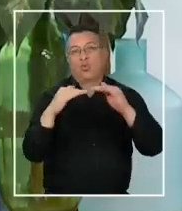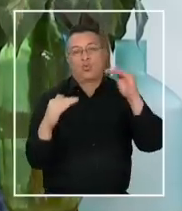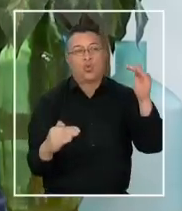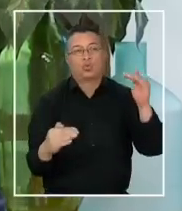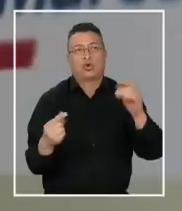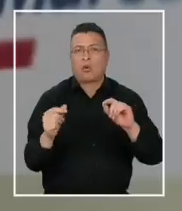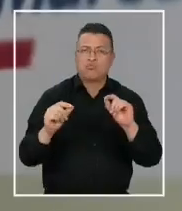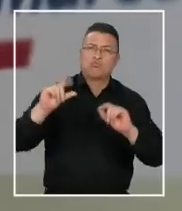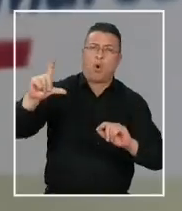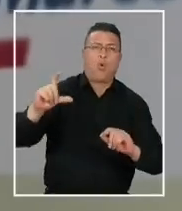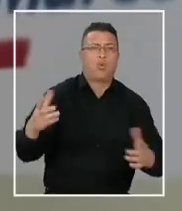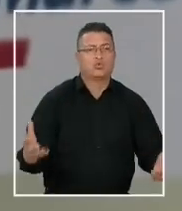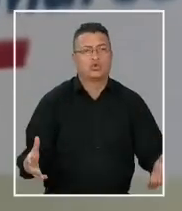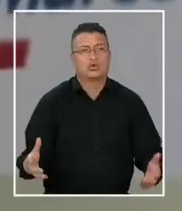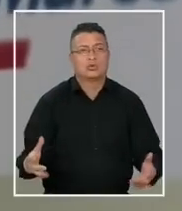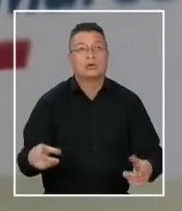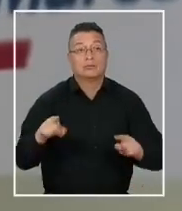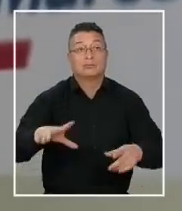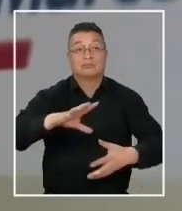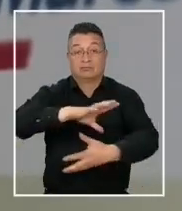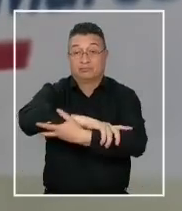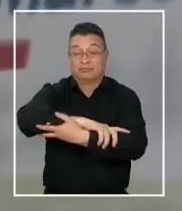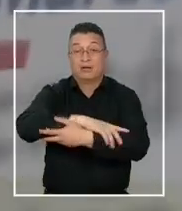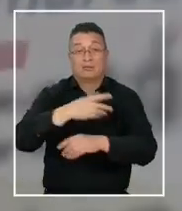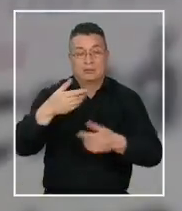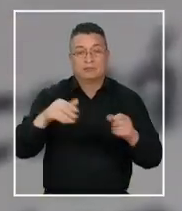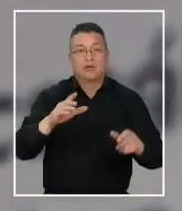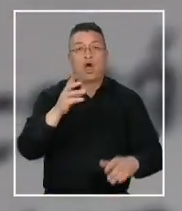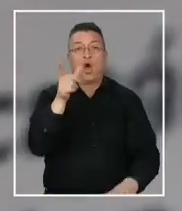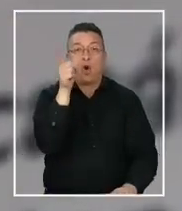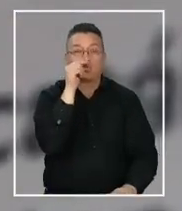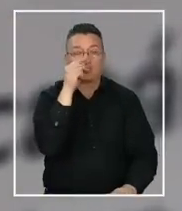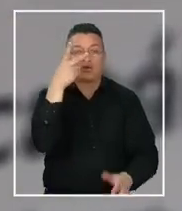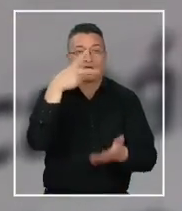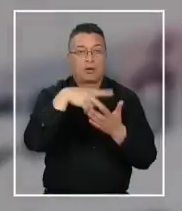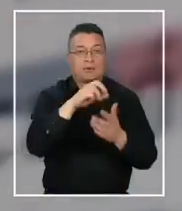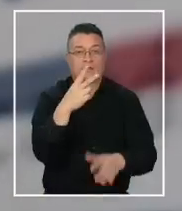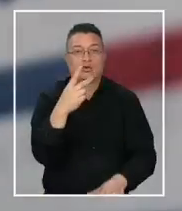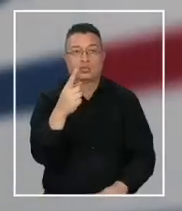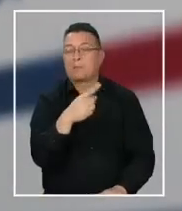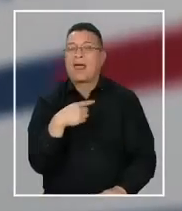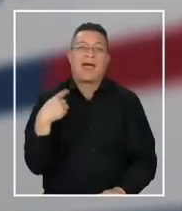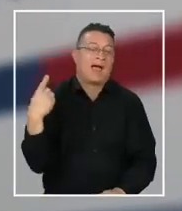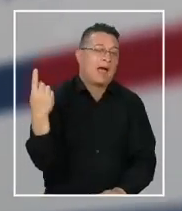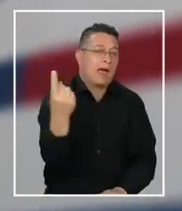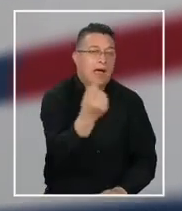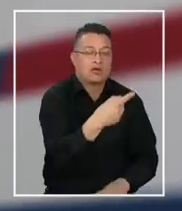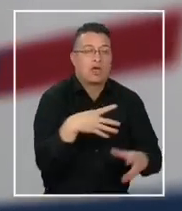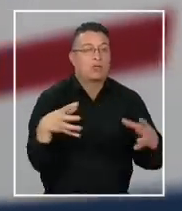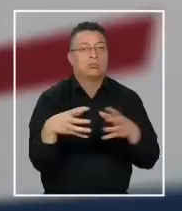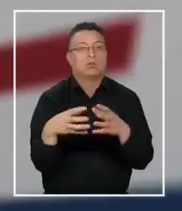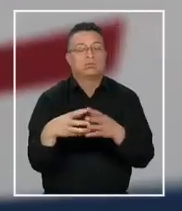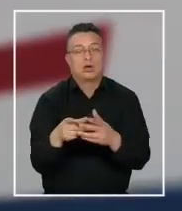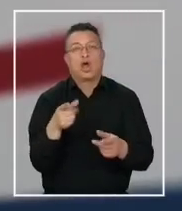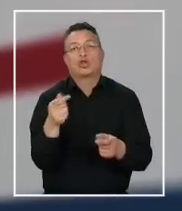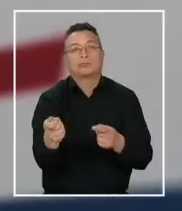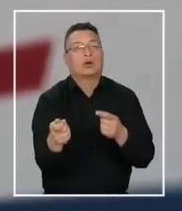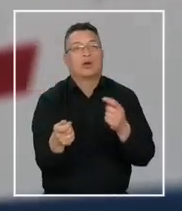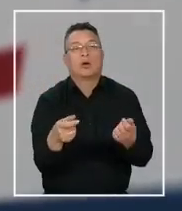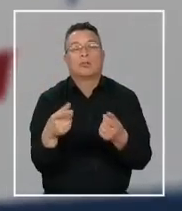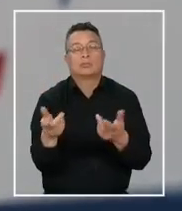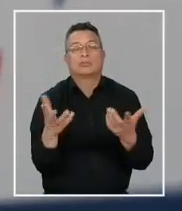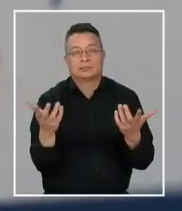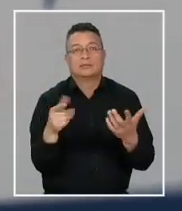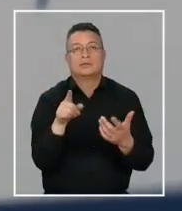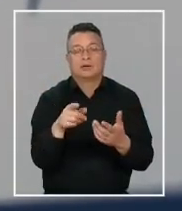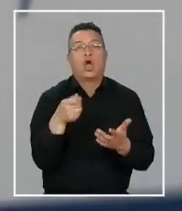porcentaje muy alto. El actual convenio marco fue licitado en octubre de 2021 para todos los organismos que adquieren bienes o servicios a